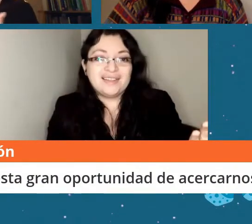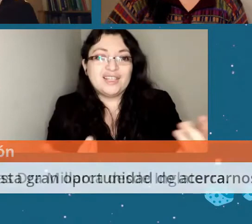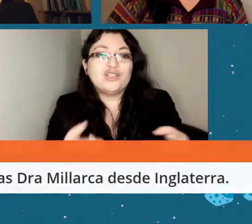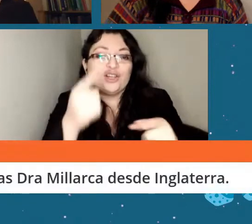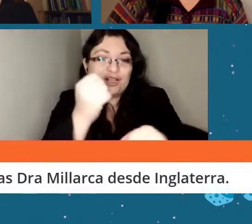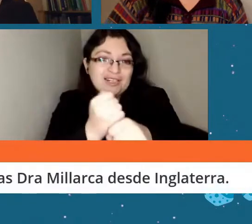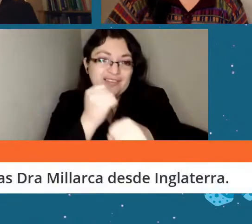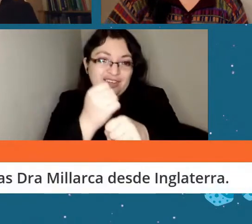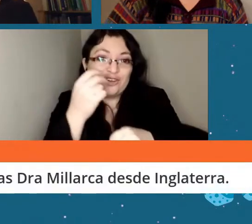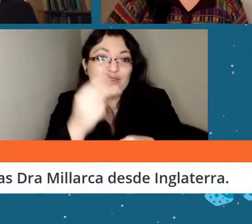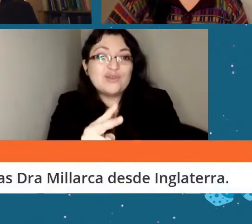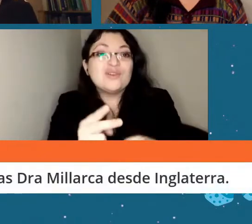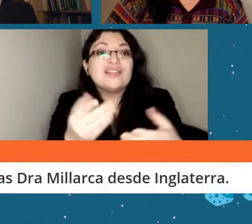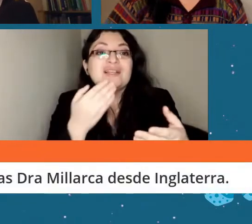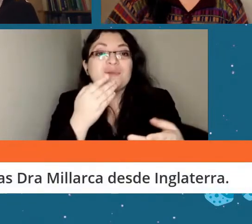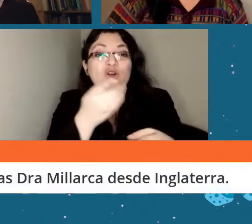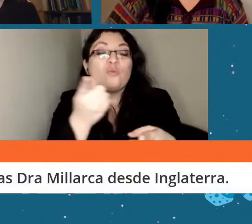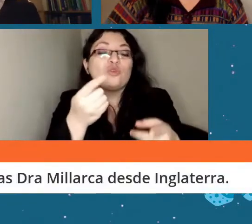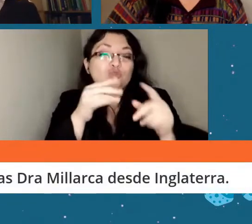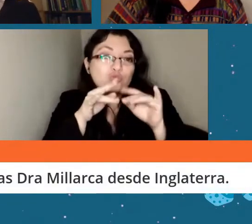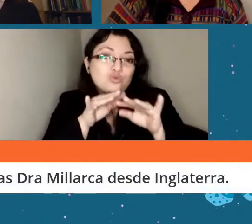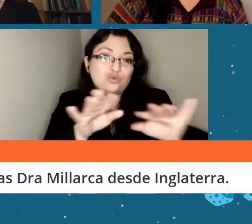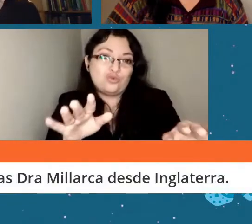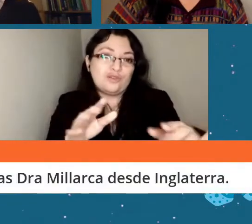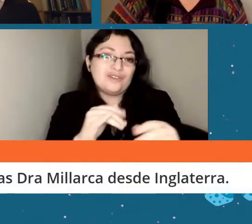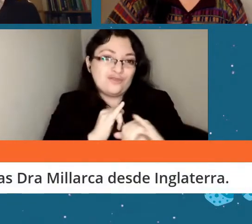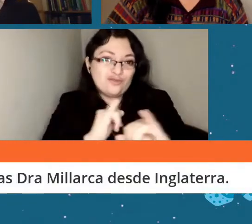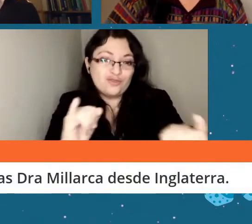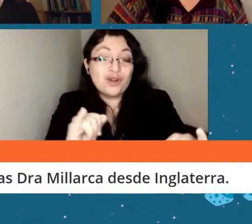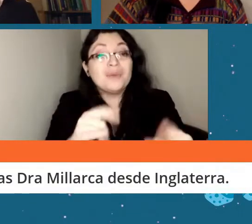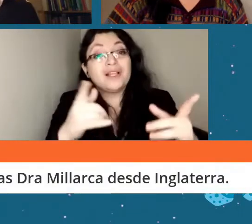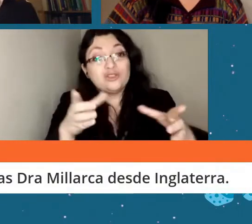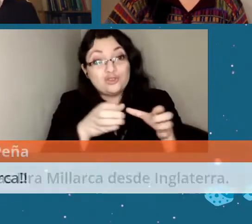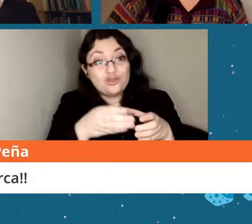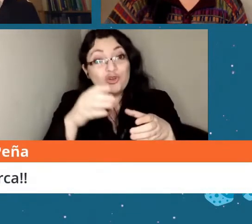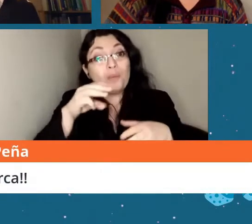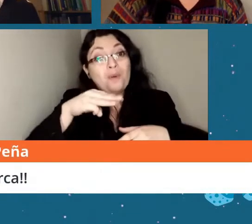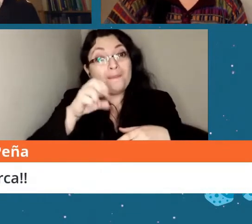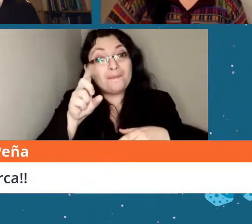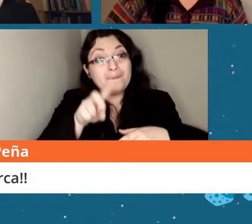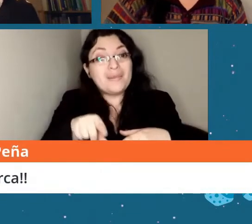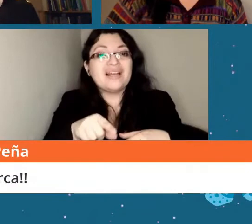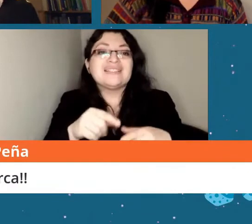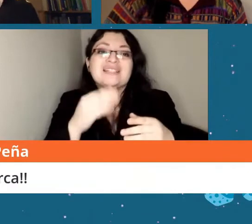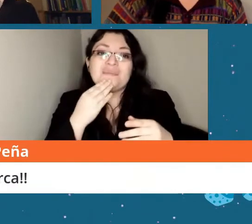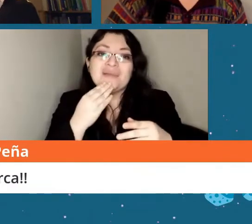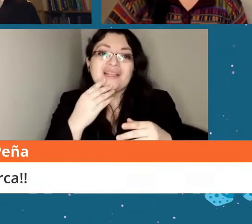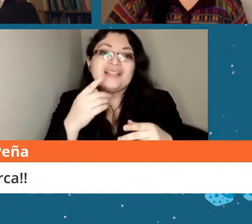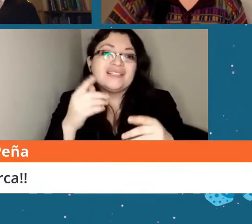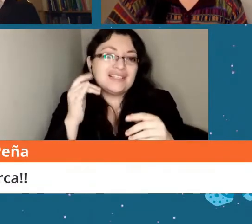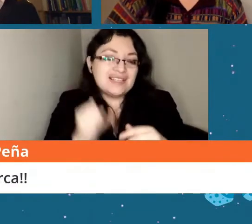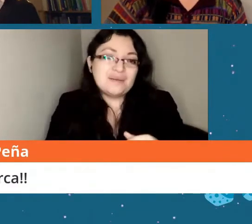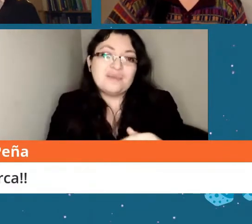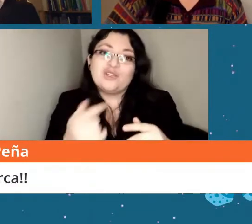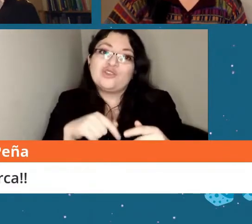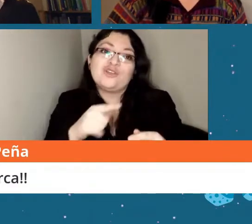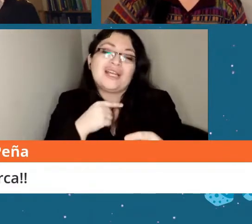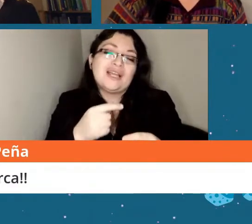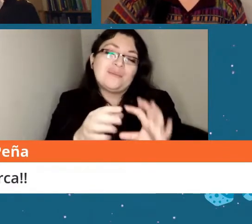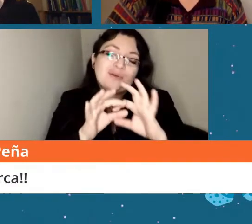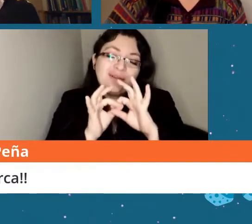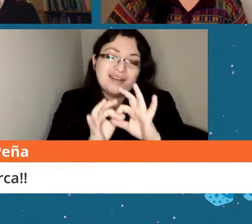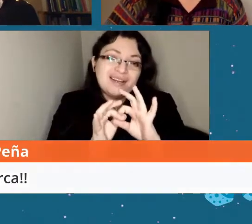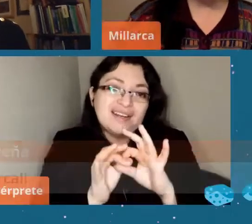trabajo y de cómo lo difunde así que por parte del más también como siempre te queremos dar dar las gracias